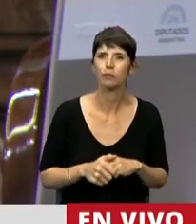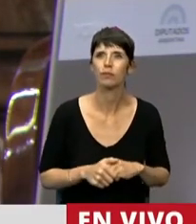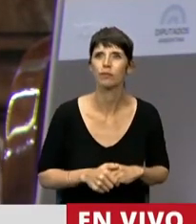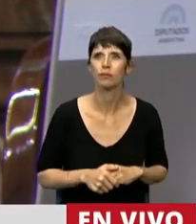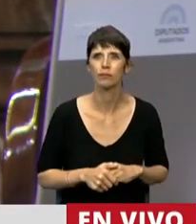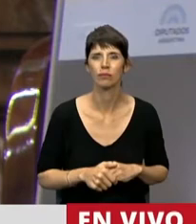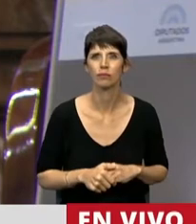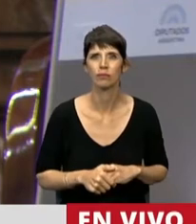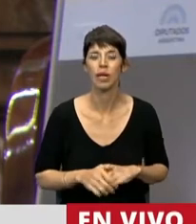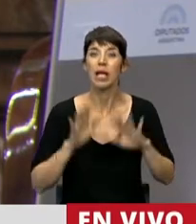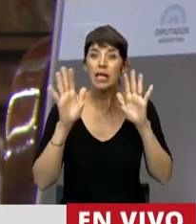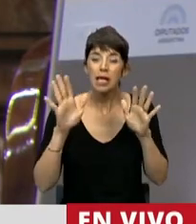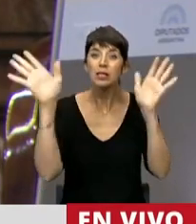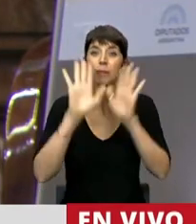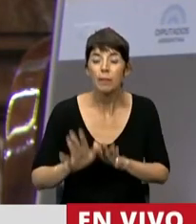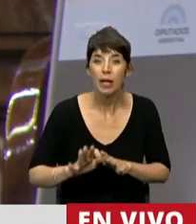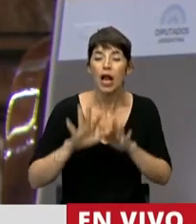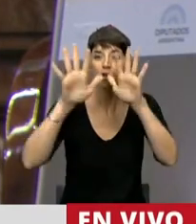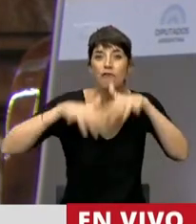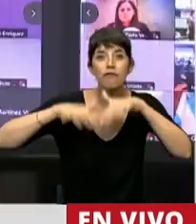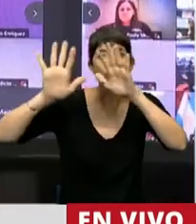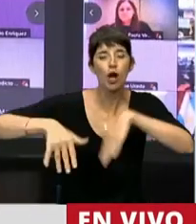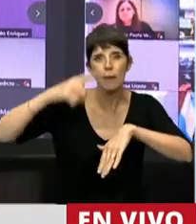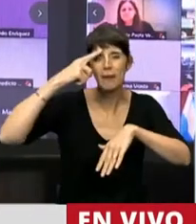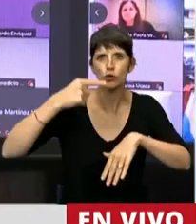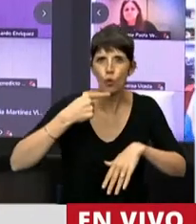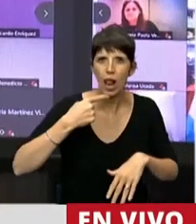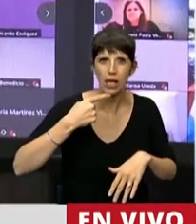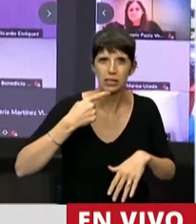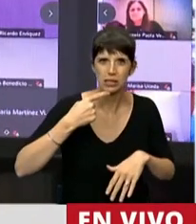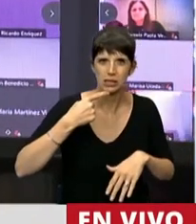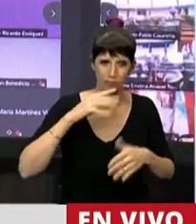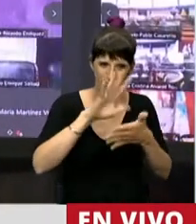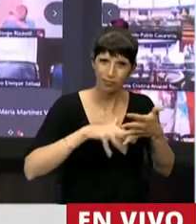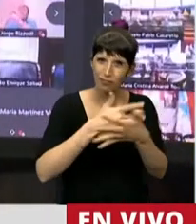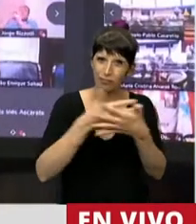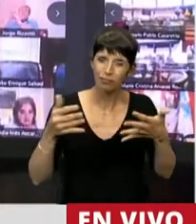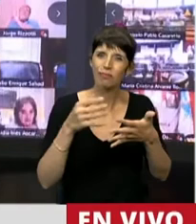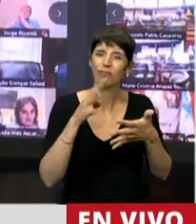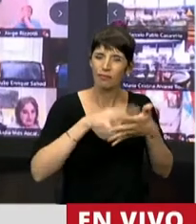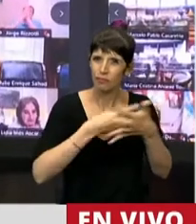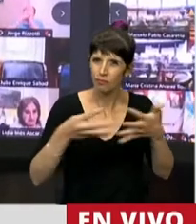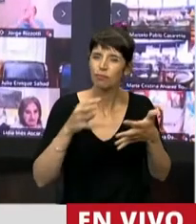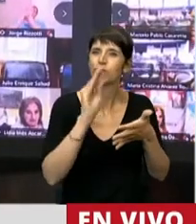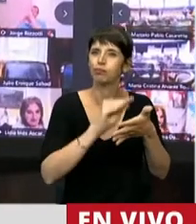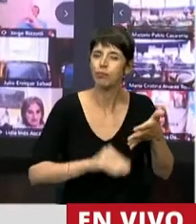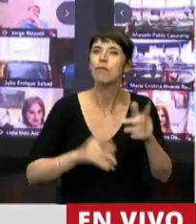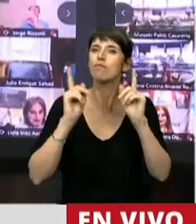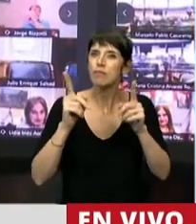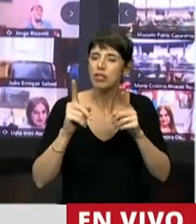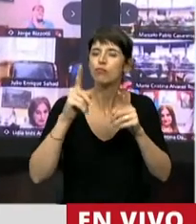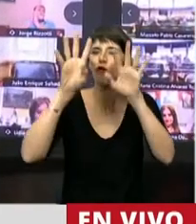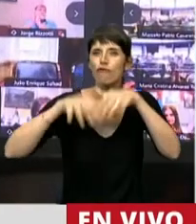nivel de informes mensuales sistemáticos que va a revisar el Jefe de